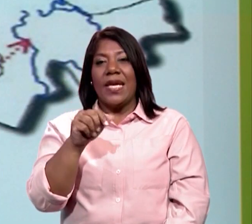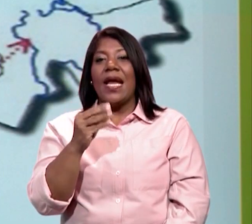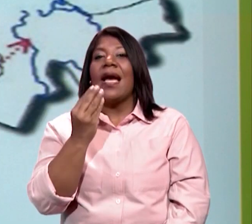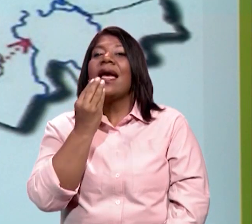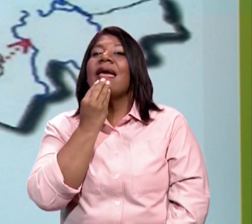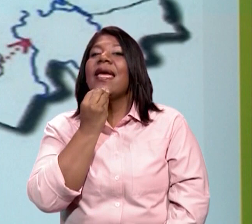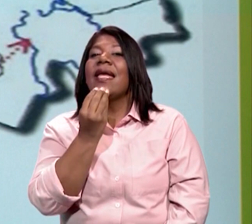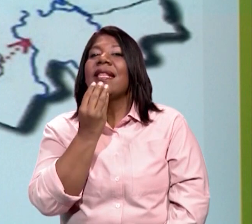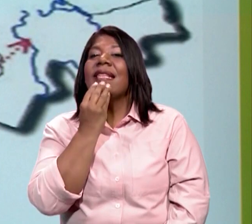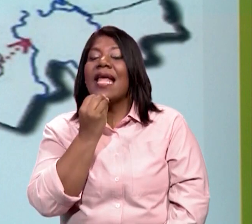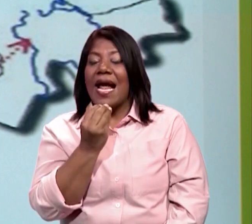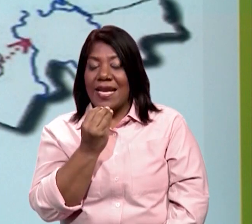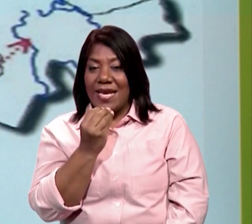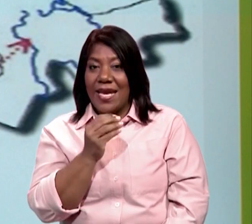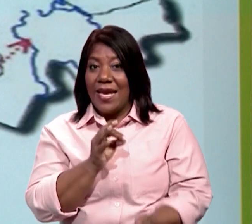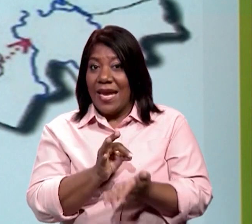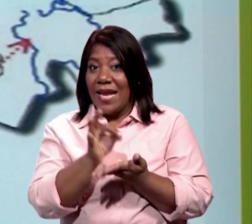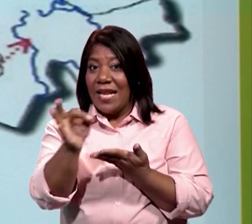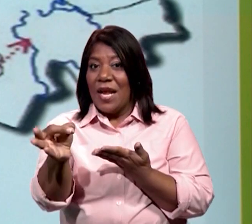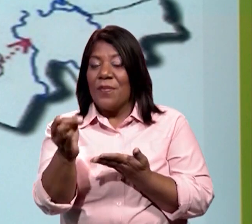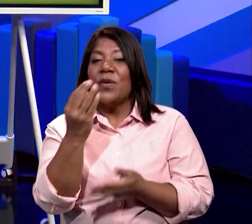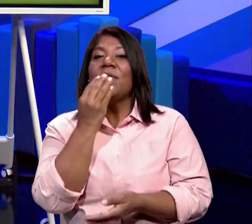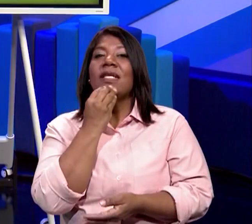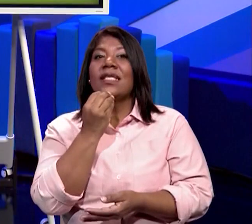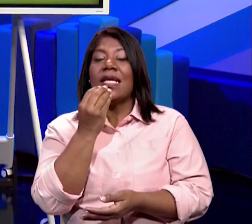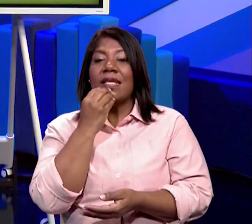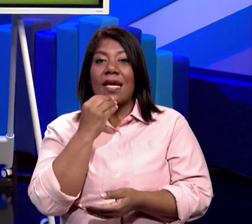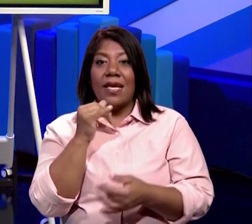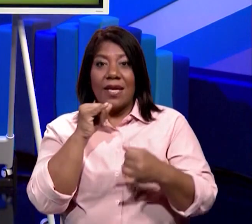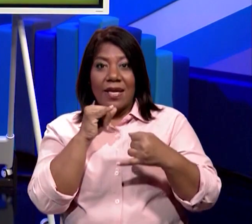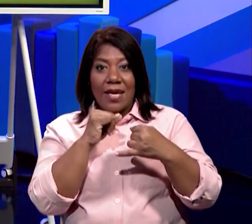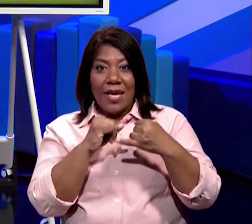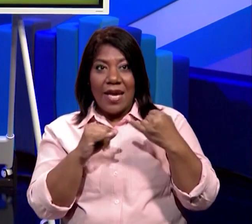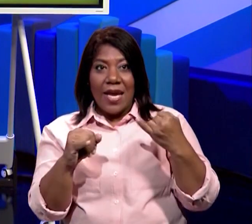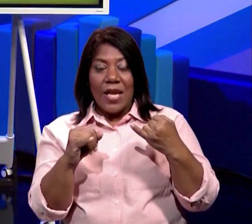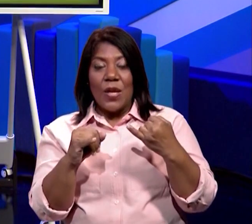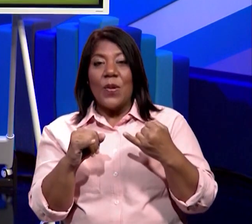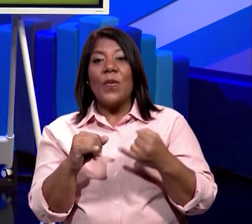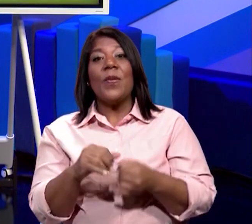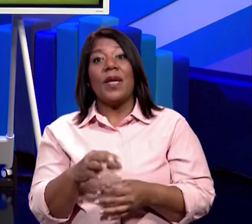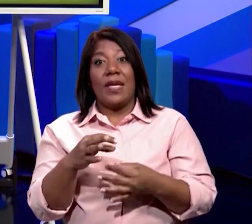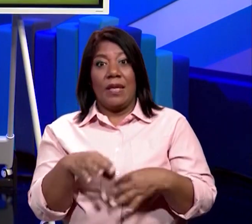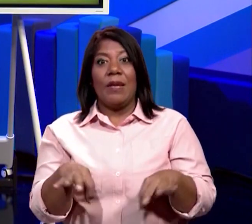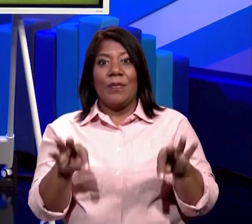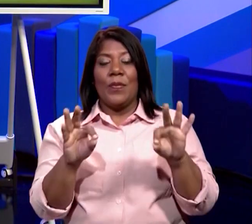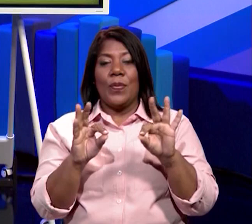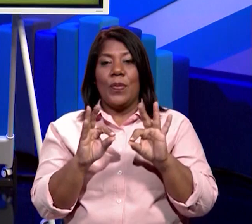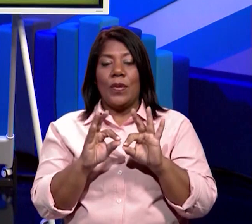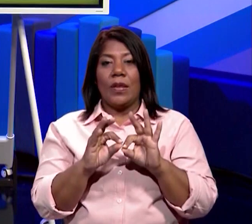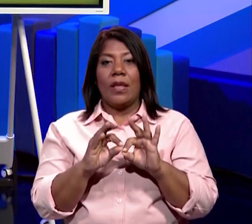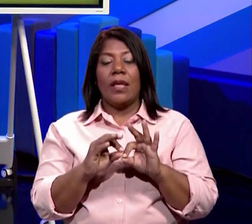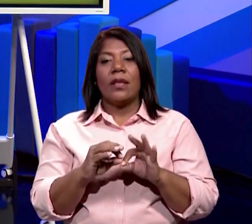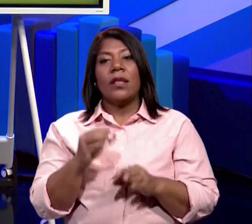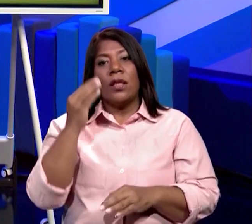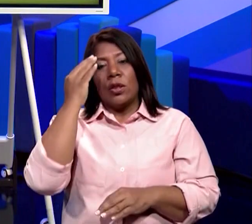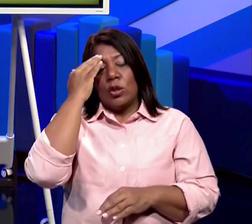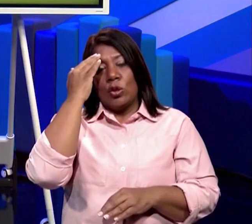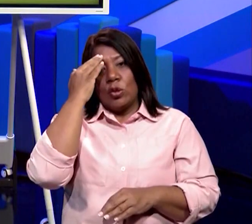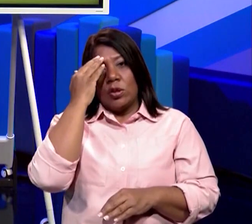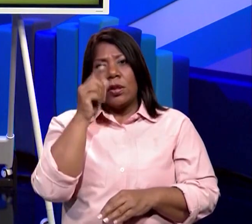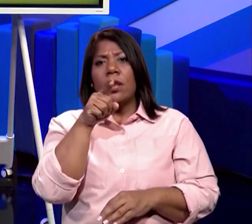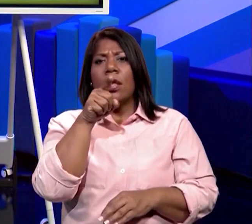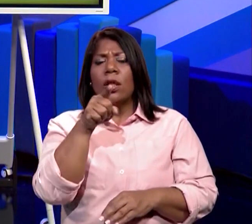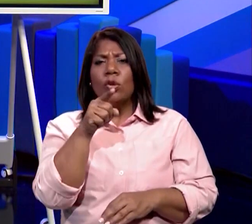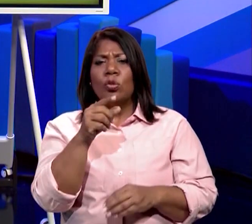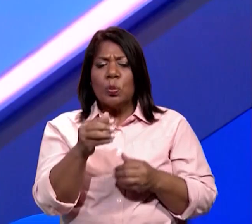Darién. Lo vemos allá al final. El río Tuira. Yo sé que cerca de sus